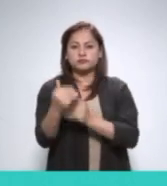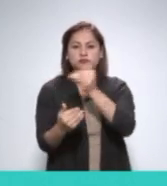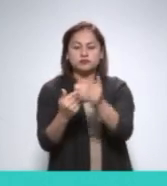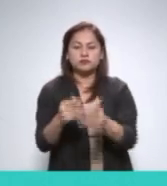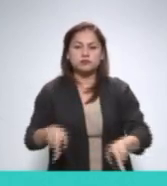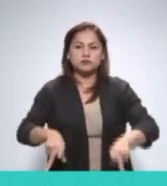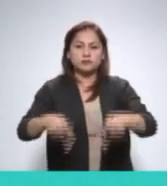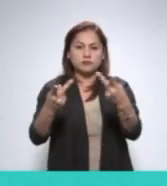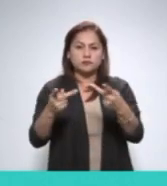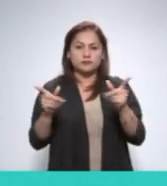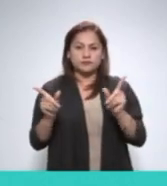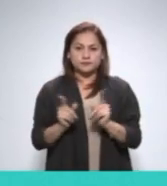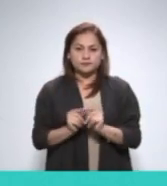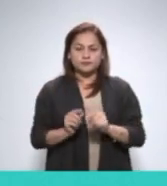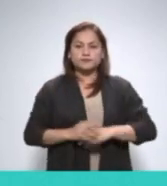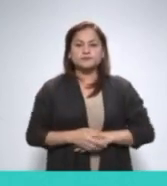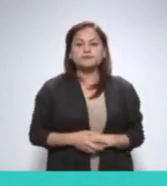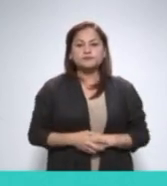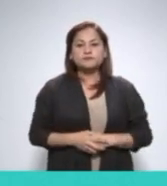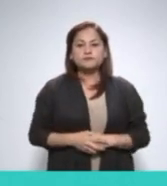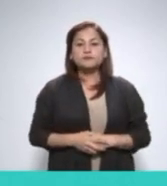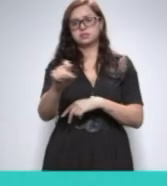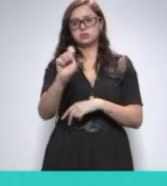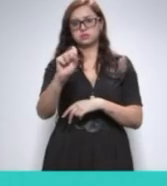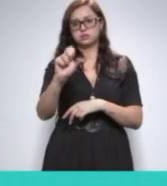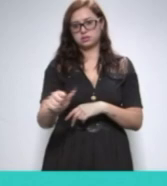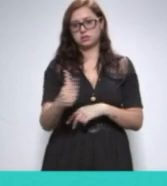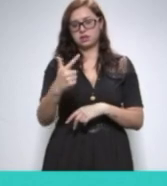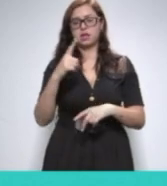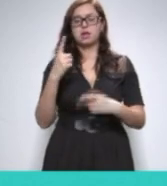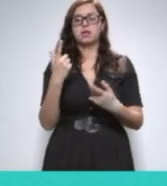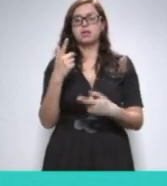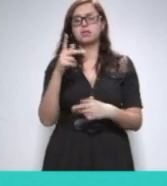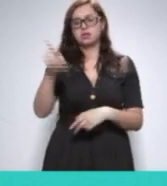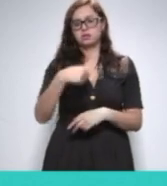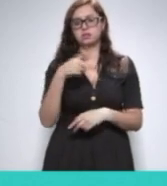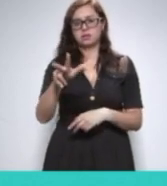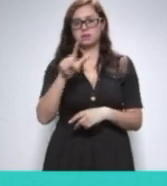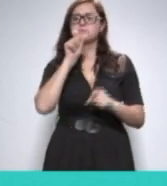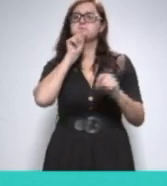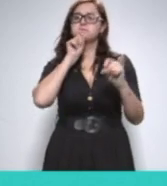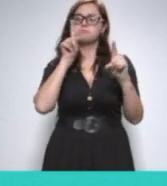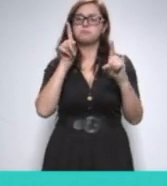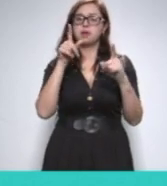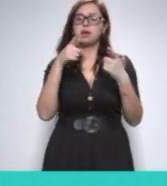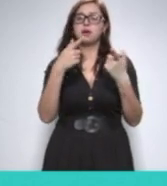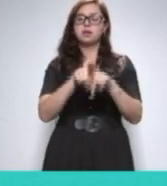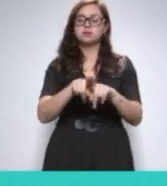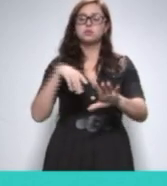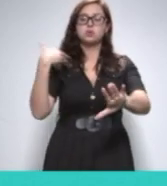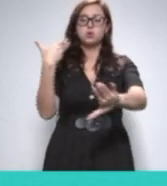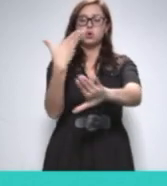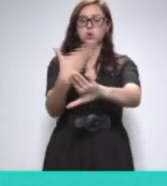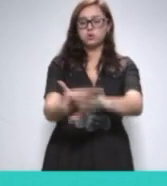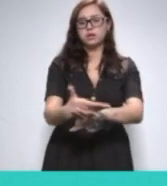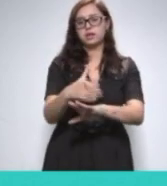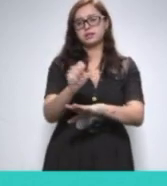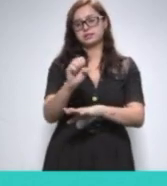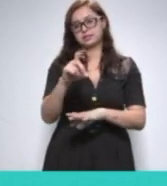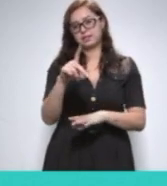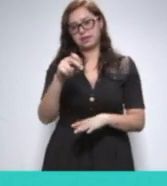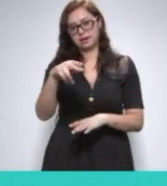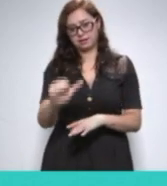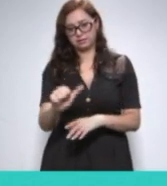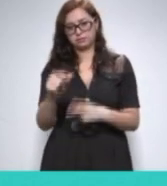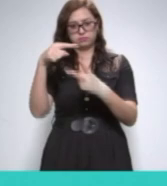requirió la misma información, pero ante la Secretaría de Hacienda y Crédito Público, dependencia que se declaró incompetente para conocer del convenio referido, por lo